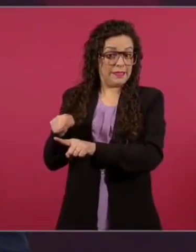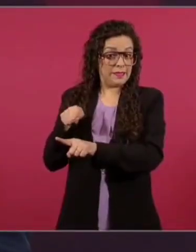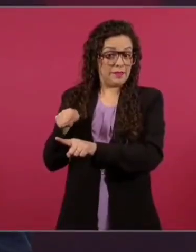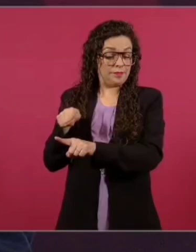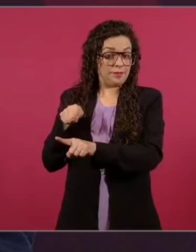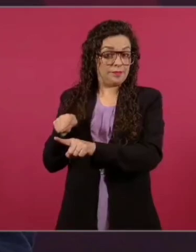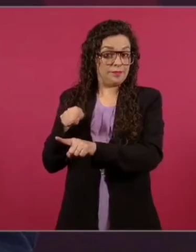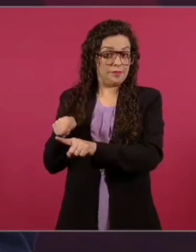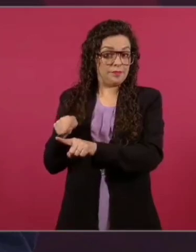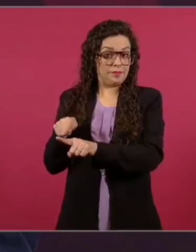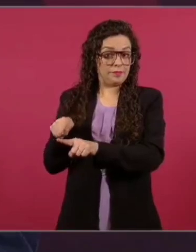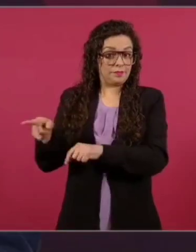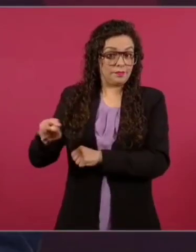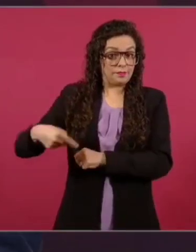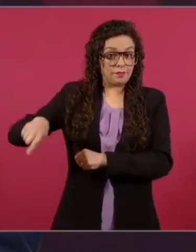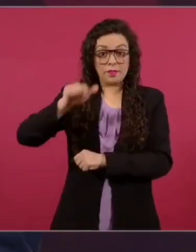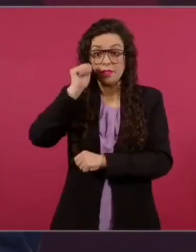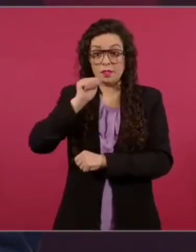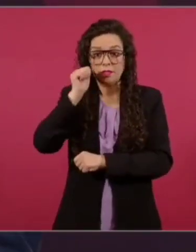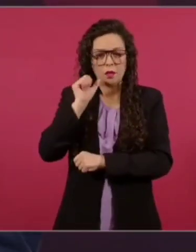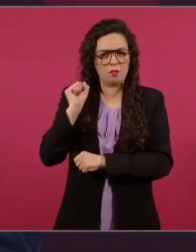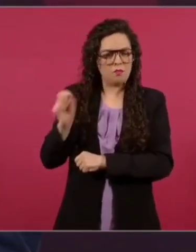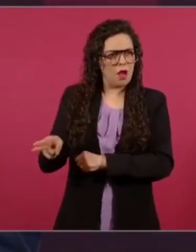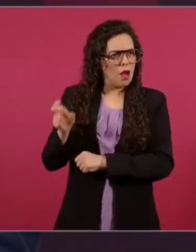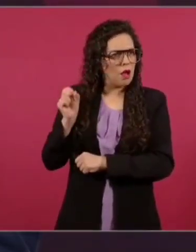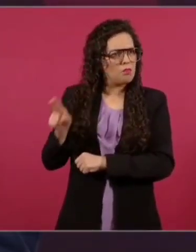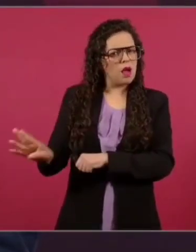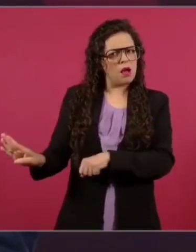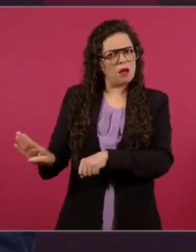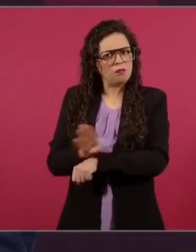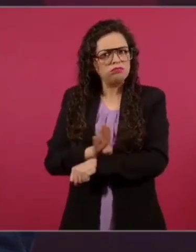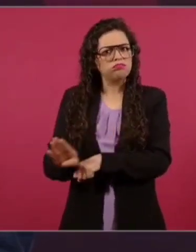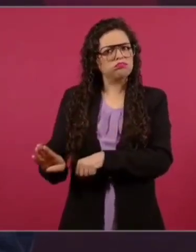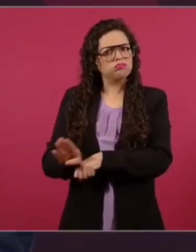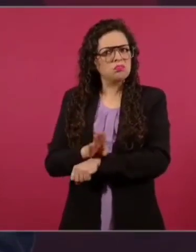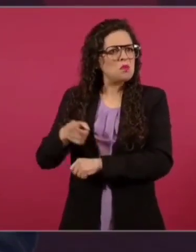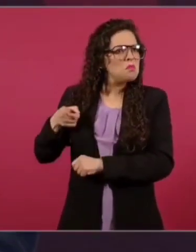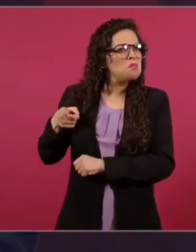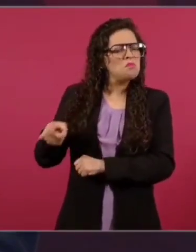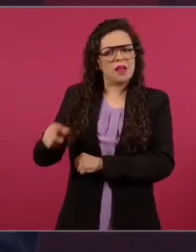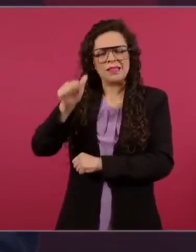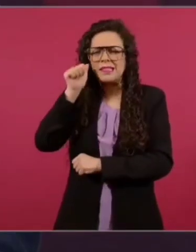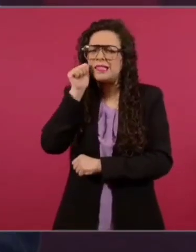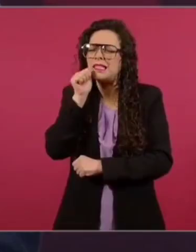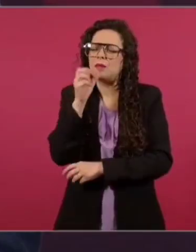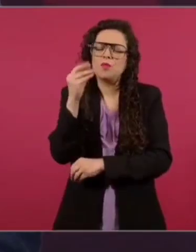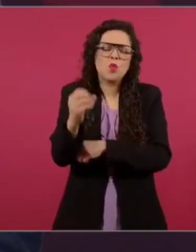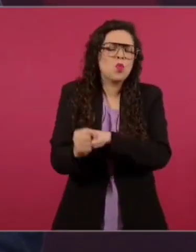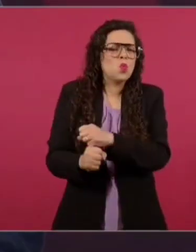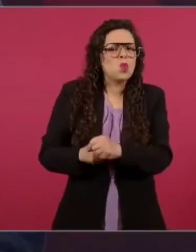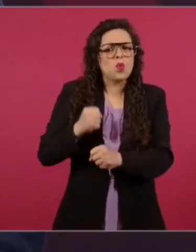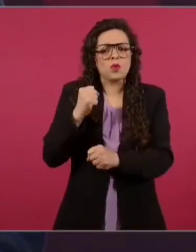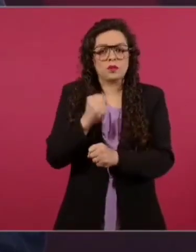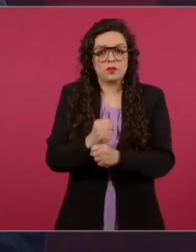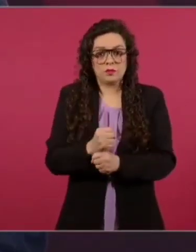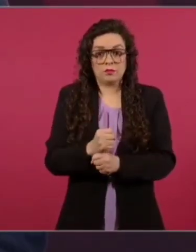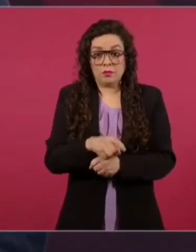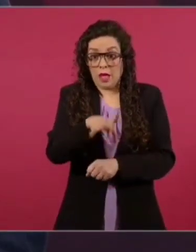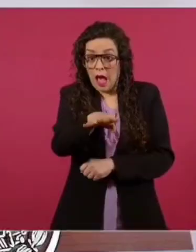Todos ellos privilegiados. Porque ayer veíamos el caso de un